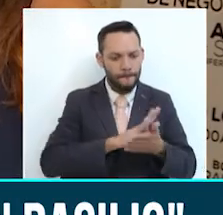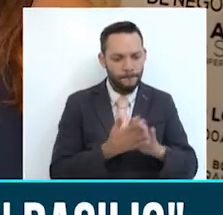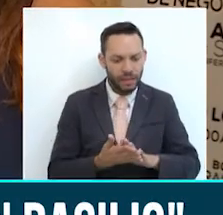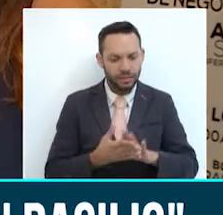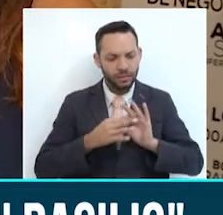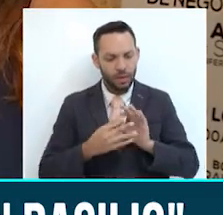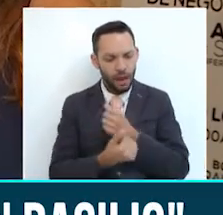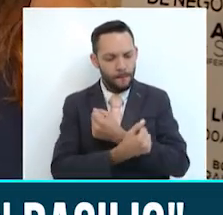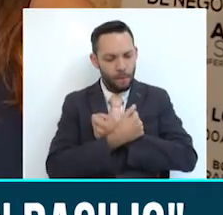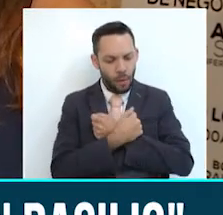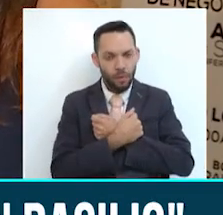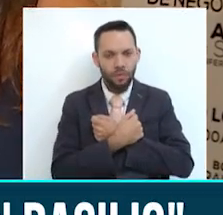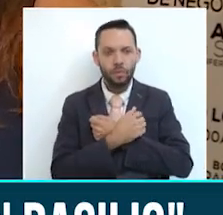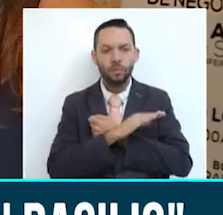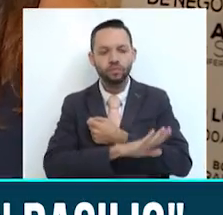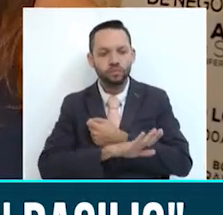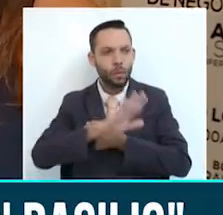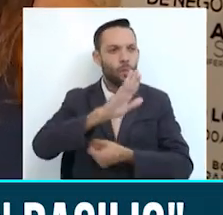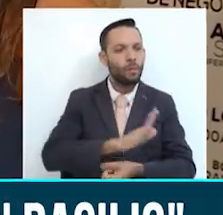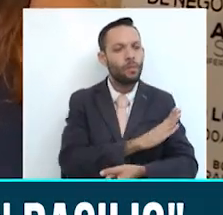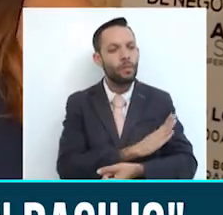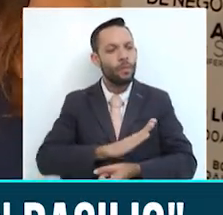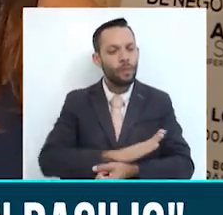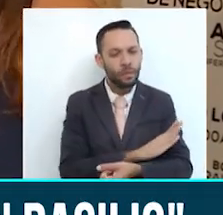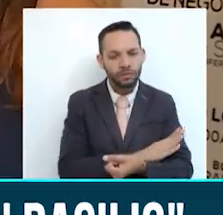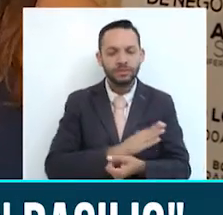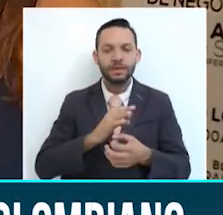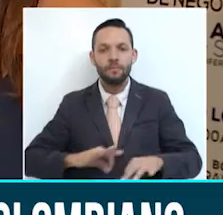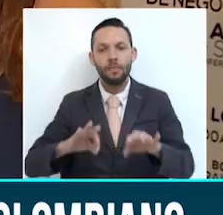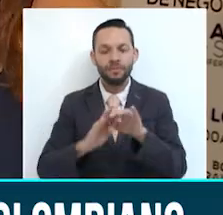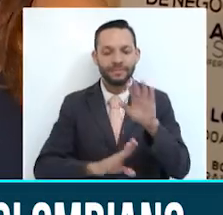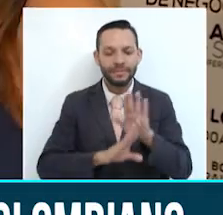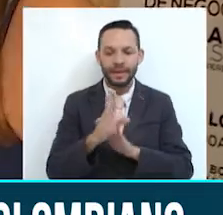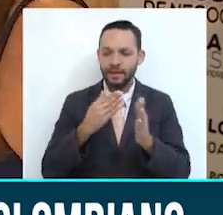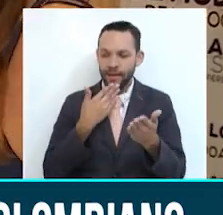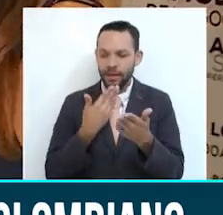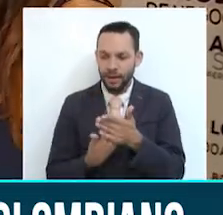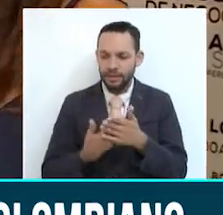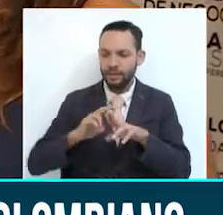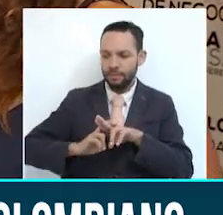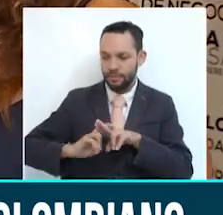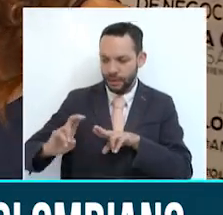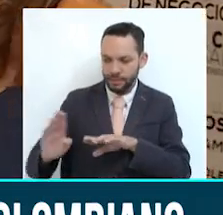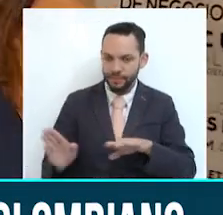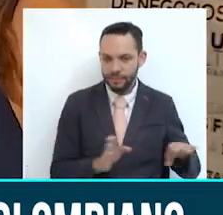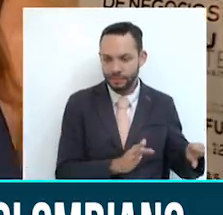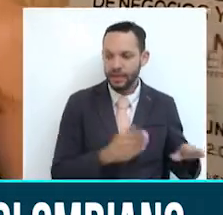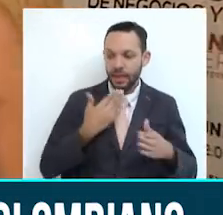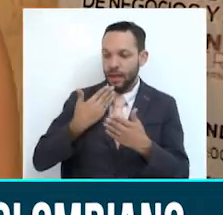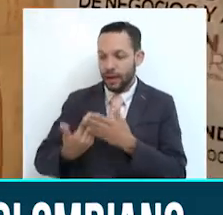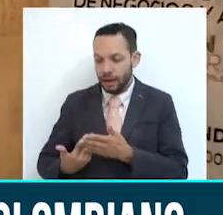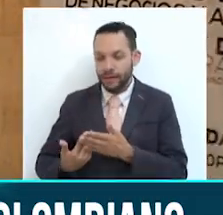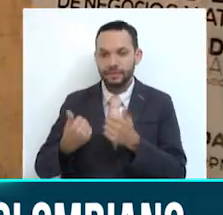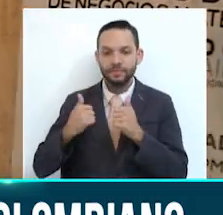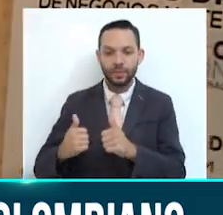y de mucha música y mucho sabor. Gracias Manizales. Bueno, muchísimas gracias, Esperanza, por estar acá